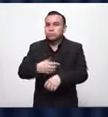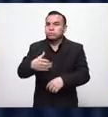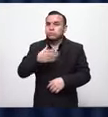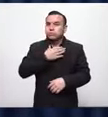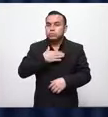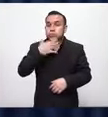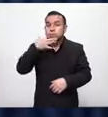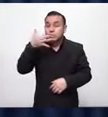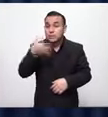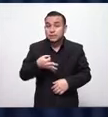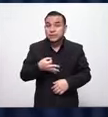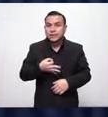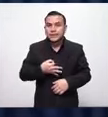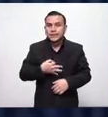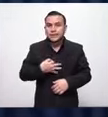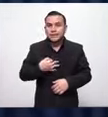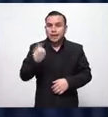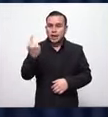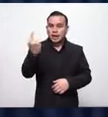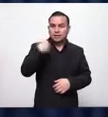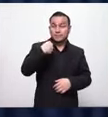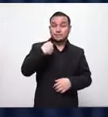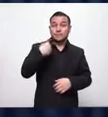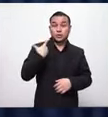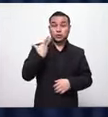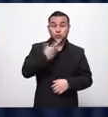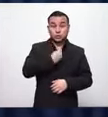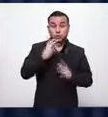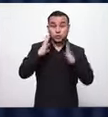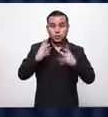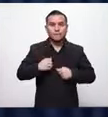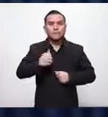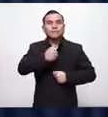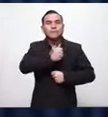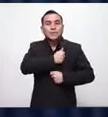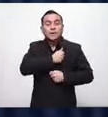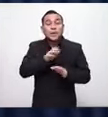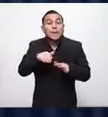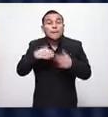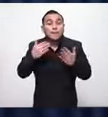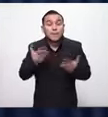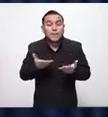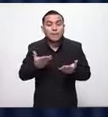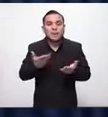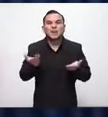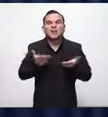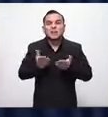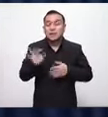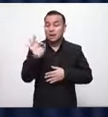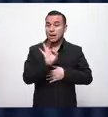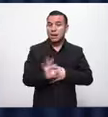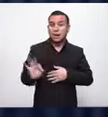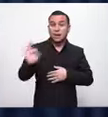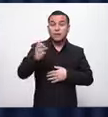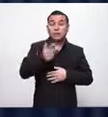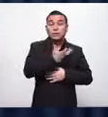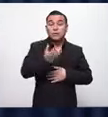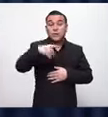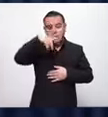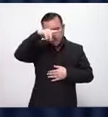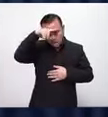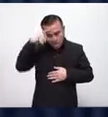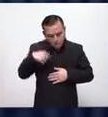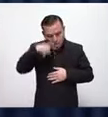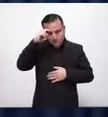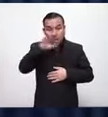nos obliga a ser mucho más responsables mucho más responsables para hacer las cosas bien. El Salvador